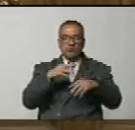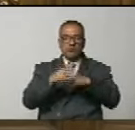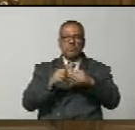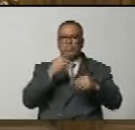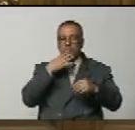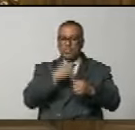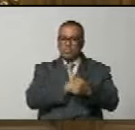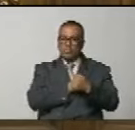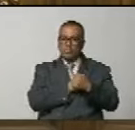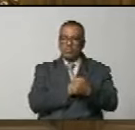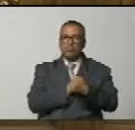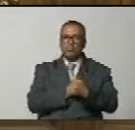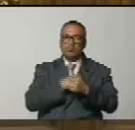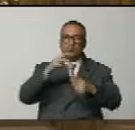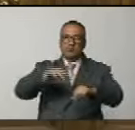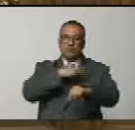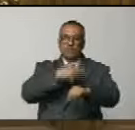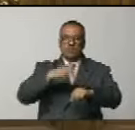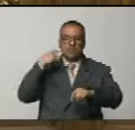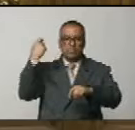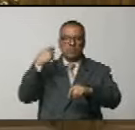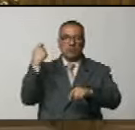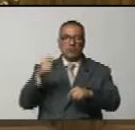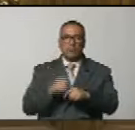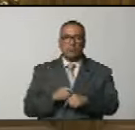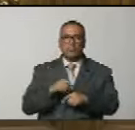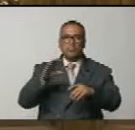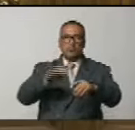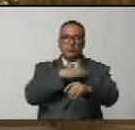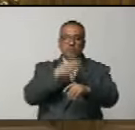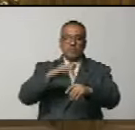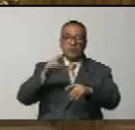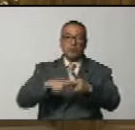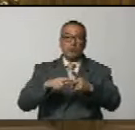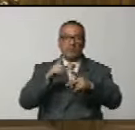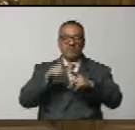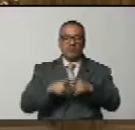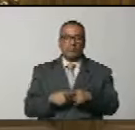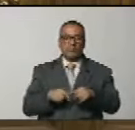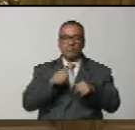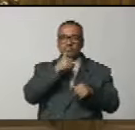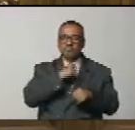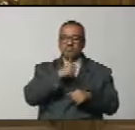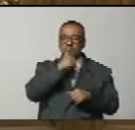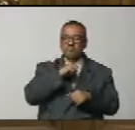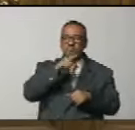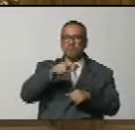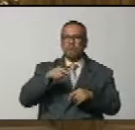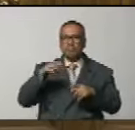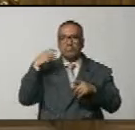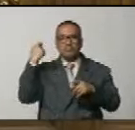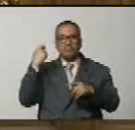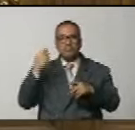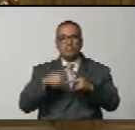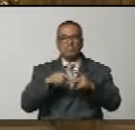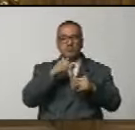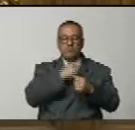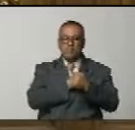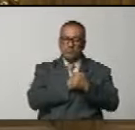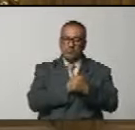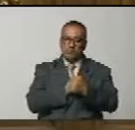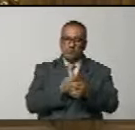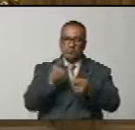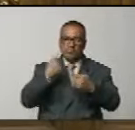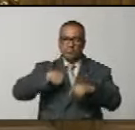buen amante de la música llanera. La cultura llanera es una cultura de resistencia, una cultura que conserva ese amor